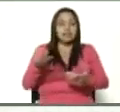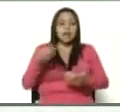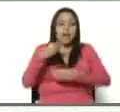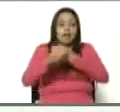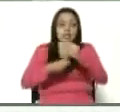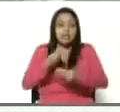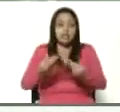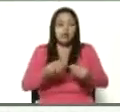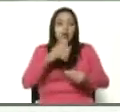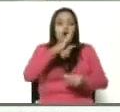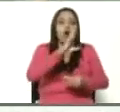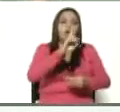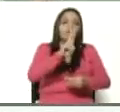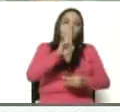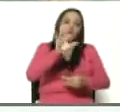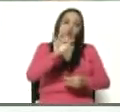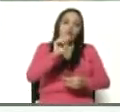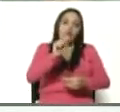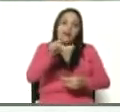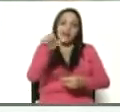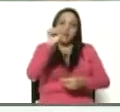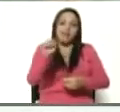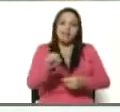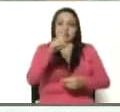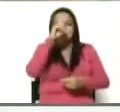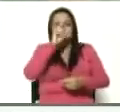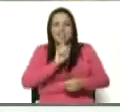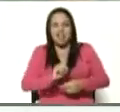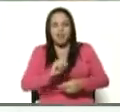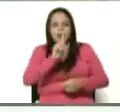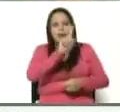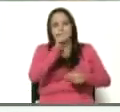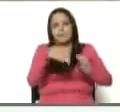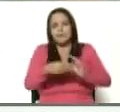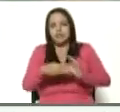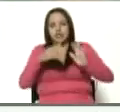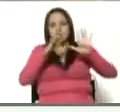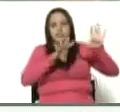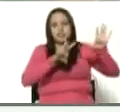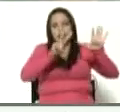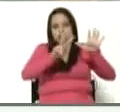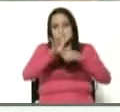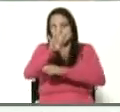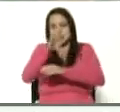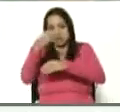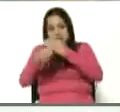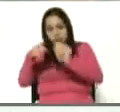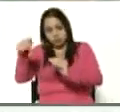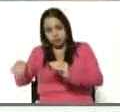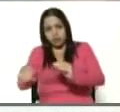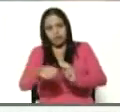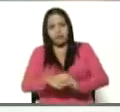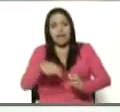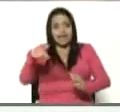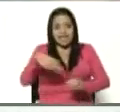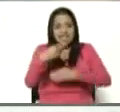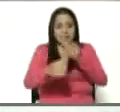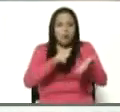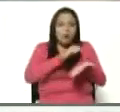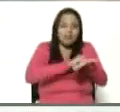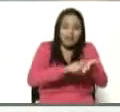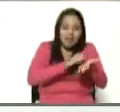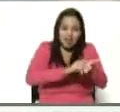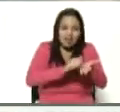búfalas desde el año 1974. Aquí producimos con esmero queso para todos los